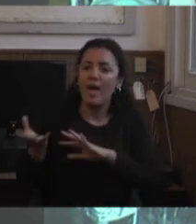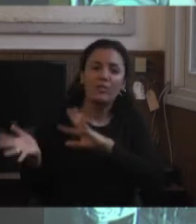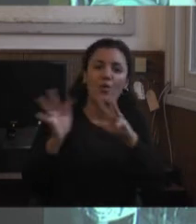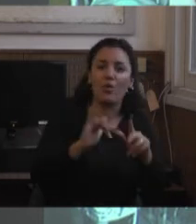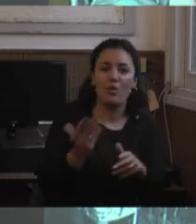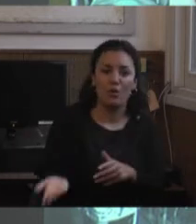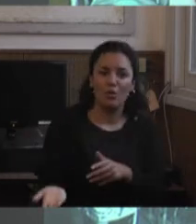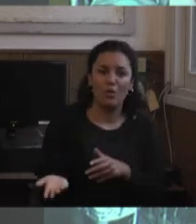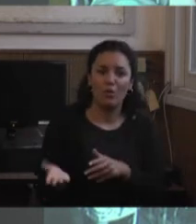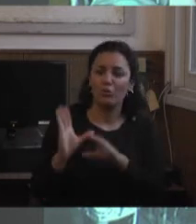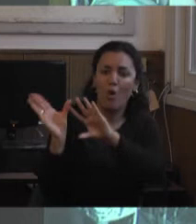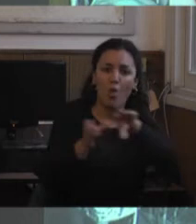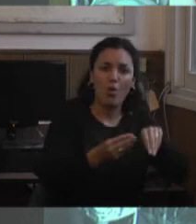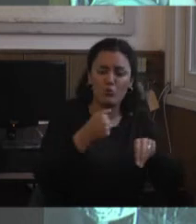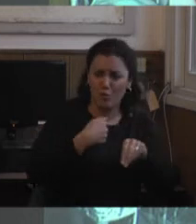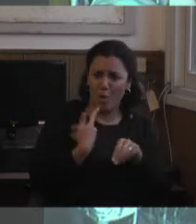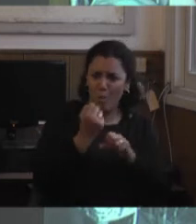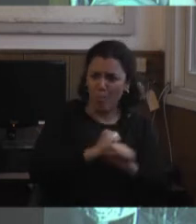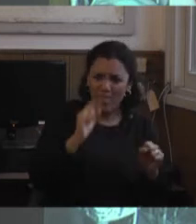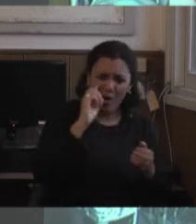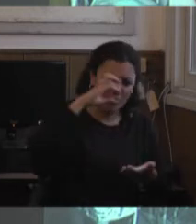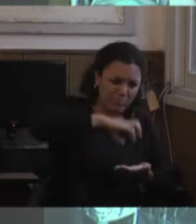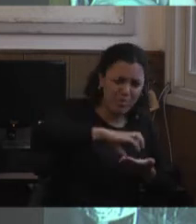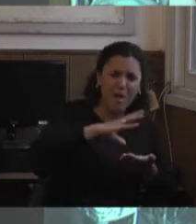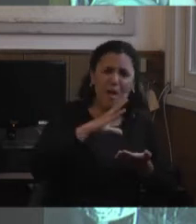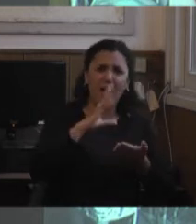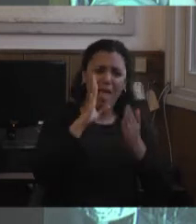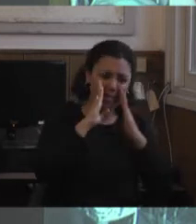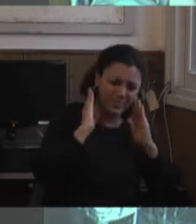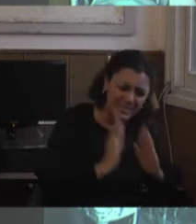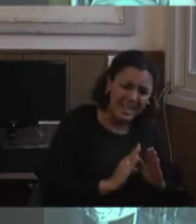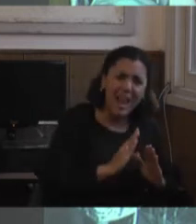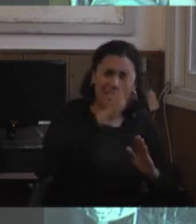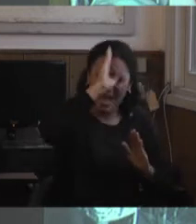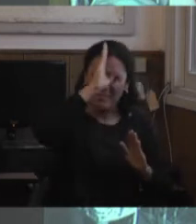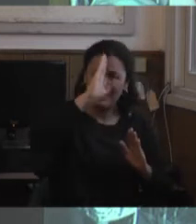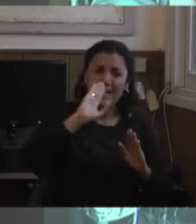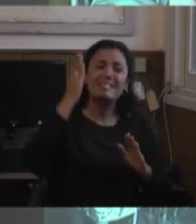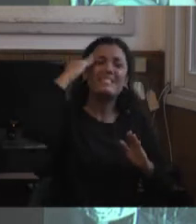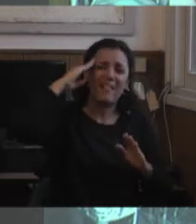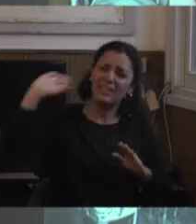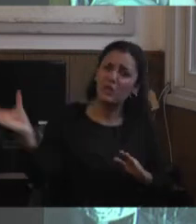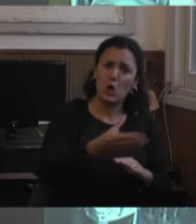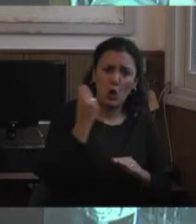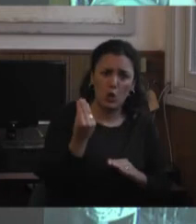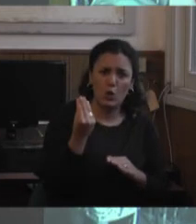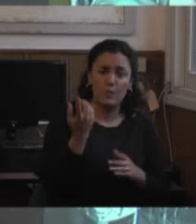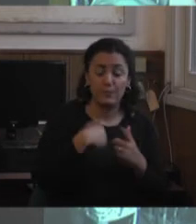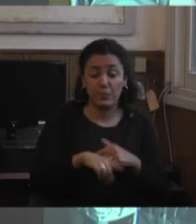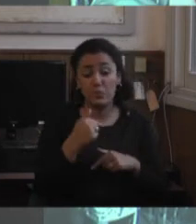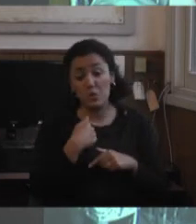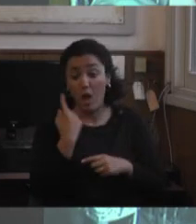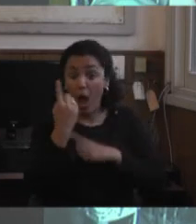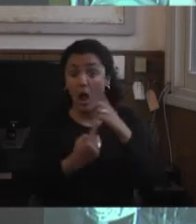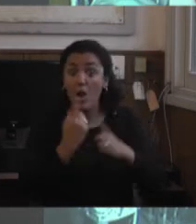nunca podría ser especialista de todo eso. Pero entonces, yo lo que me sigo preguntando por dónde, a muchos de esos los conozco